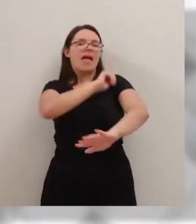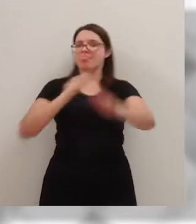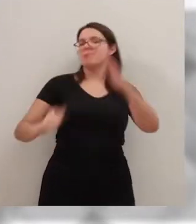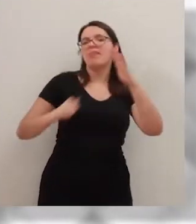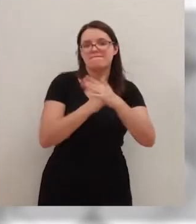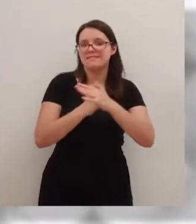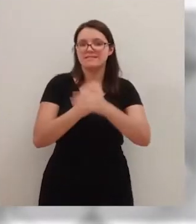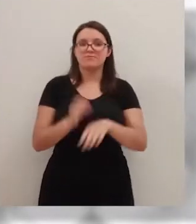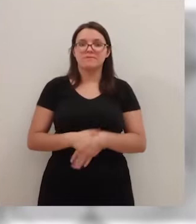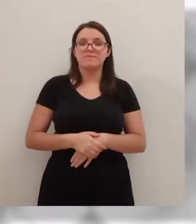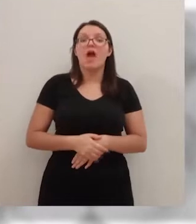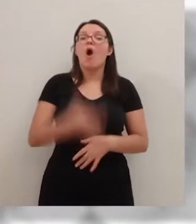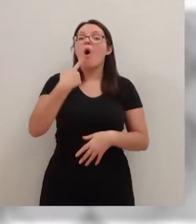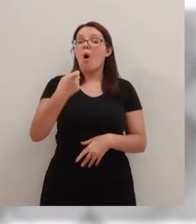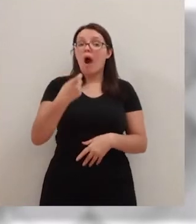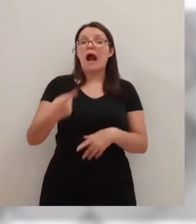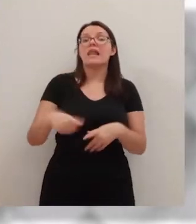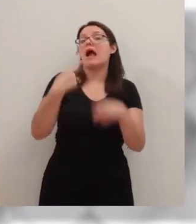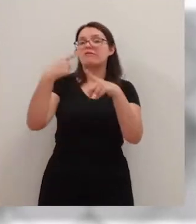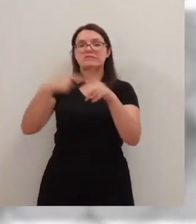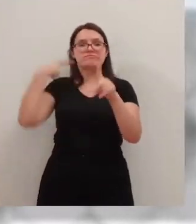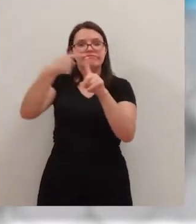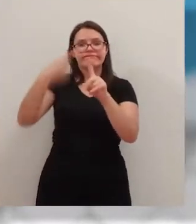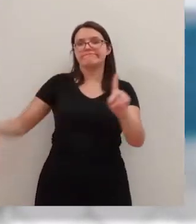a lo que tengamos y ojalá nos dé para cumplir los objetivos.